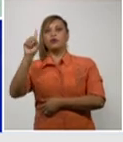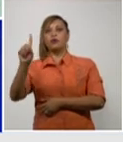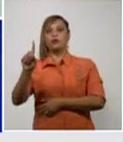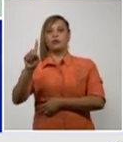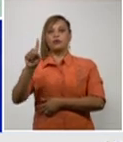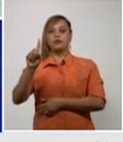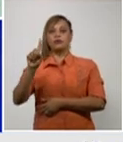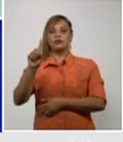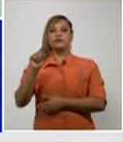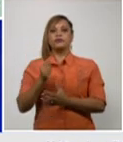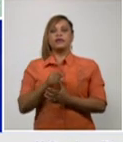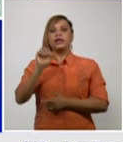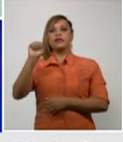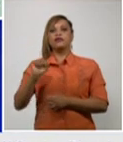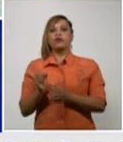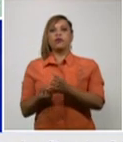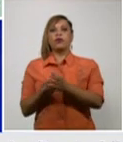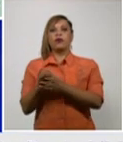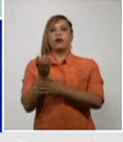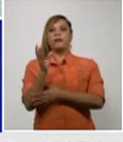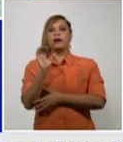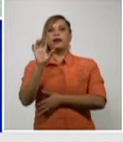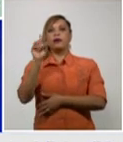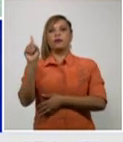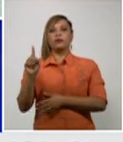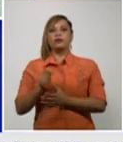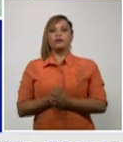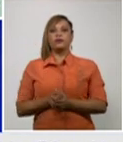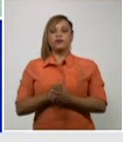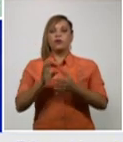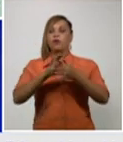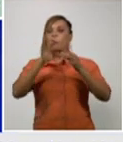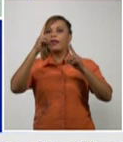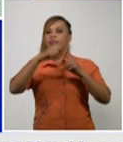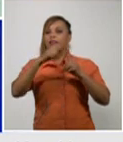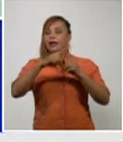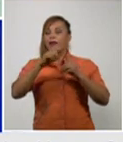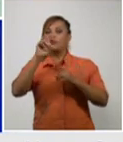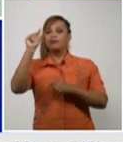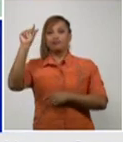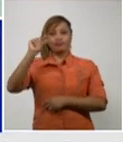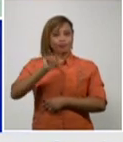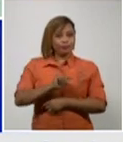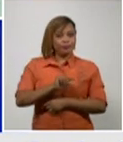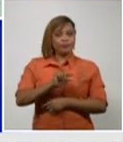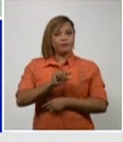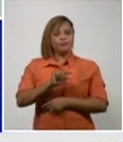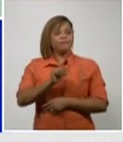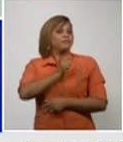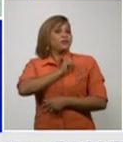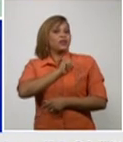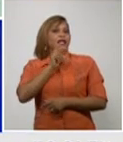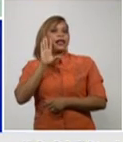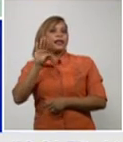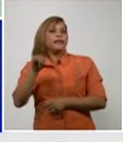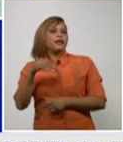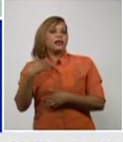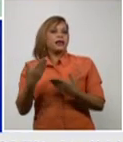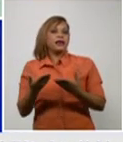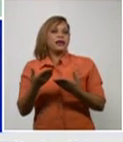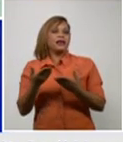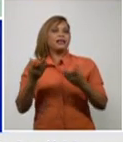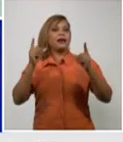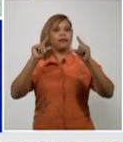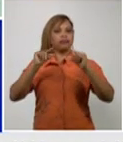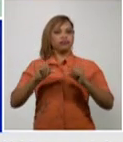en la provincia de Guantánamo una disminución que no quiere decir que no que no sea